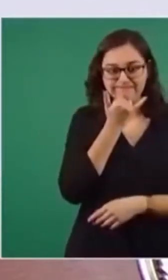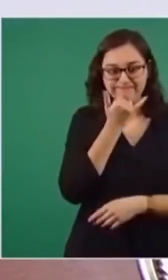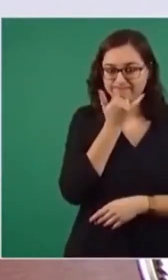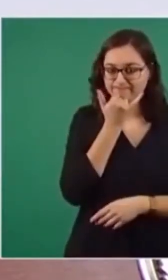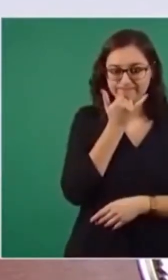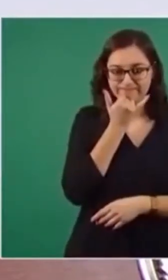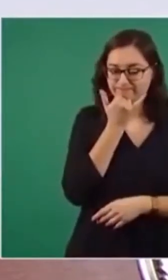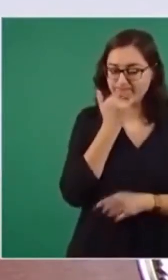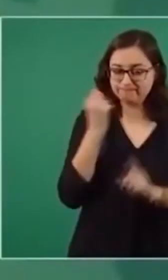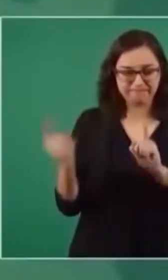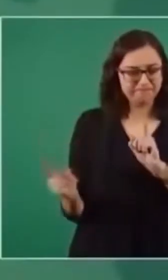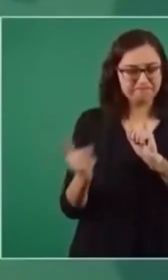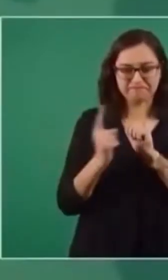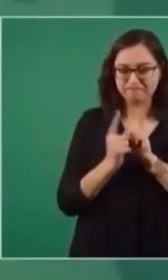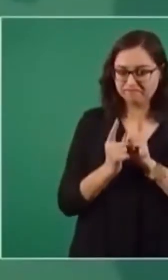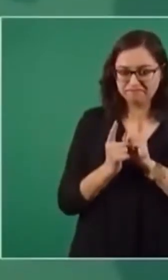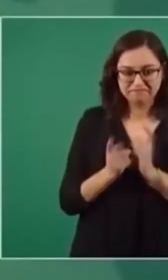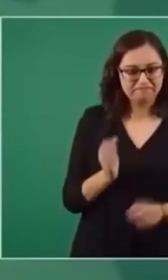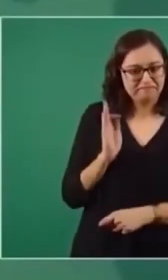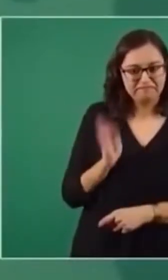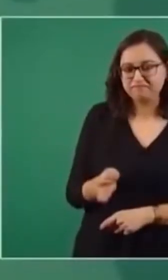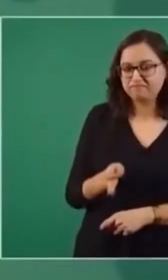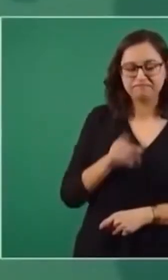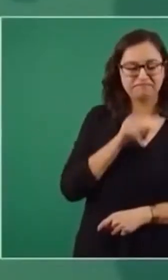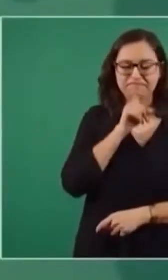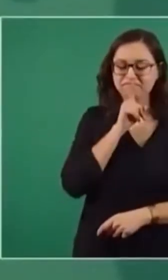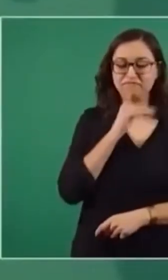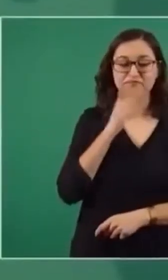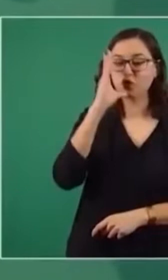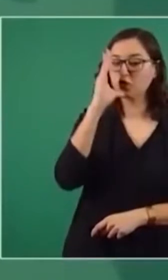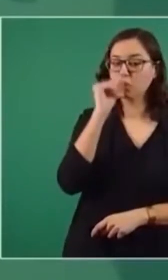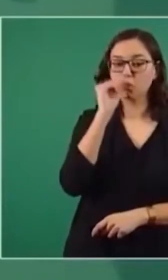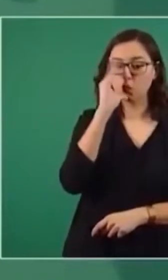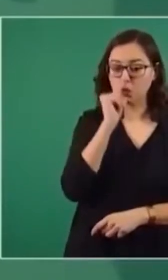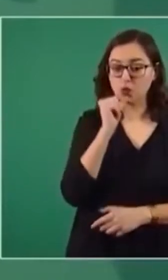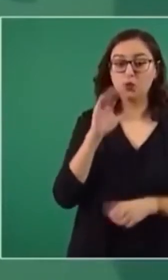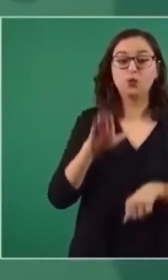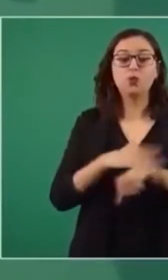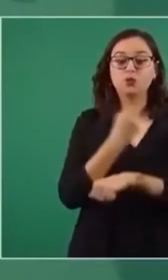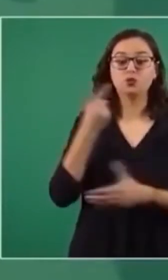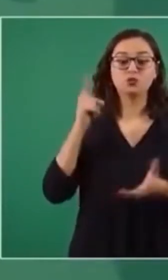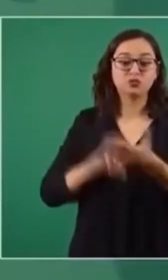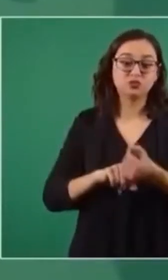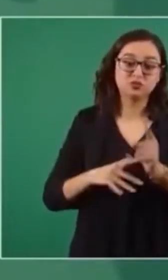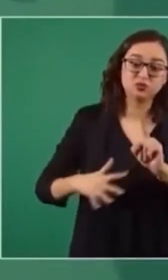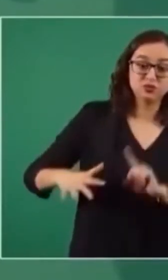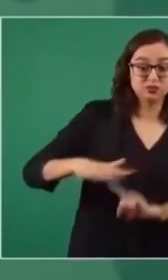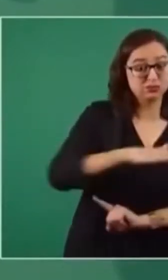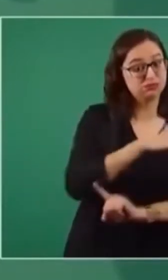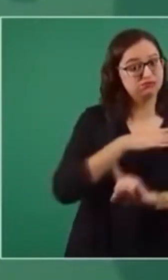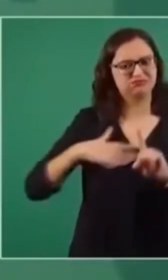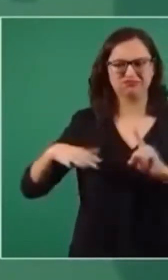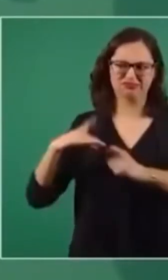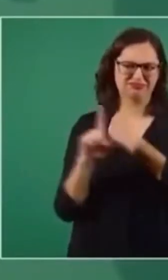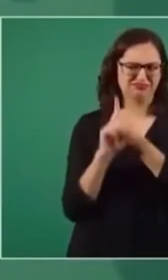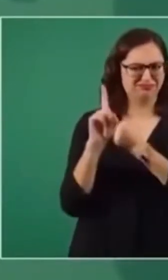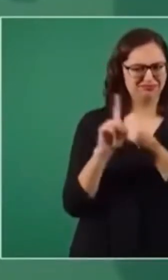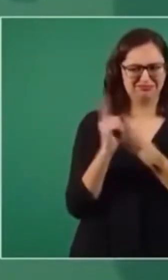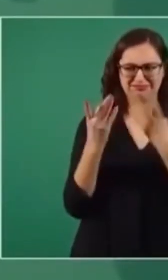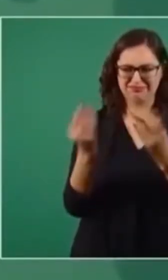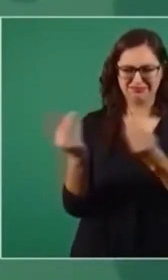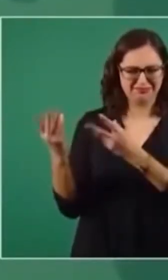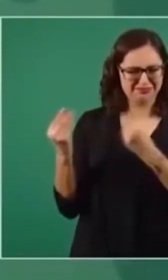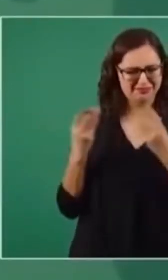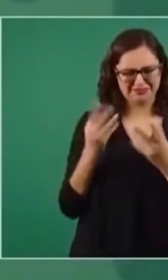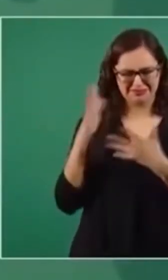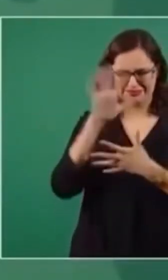hay mucha politización y yo no me quiero meter en esas